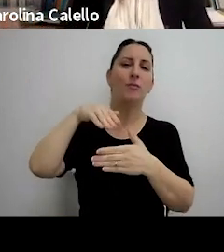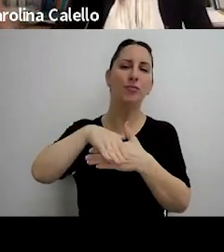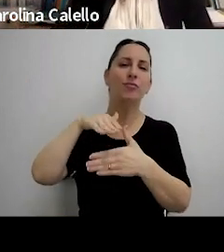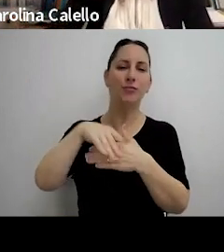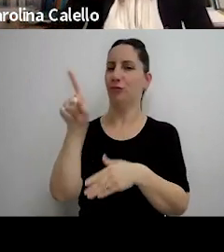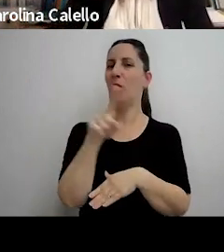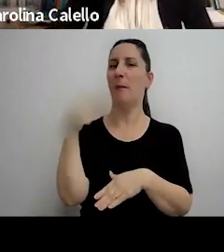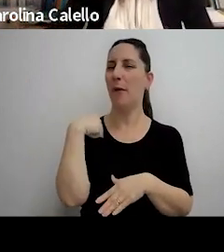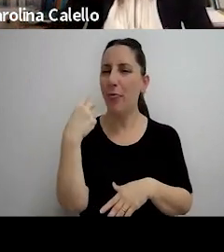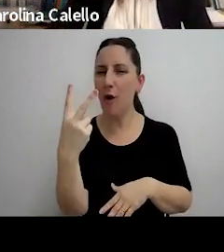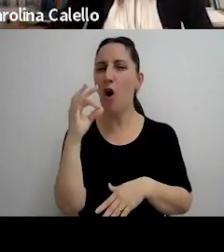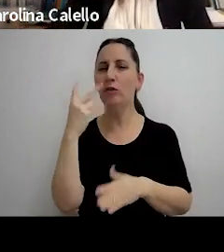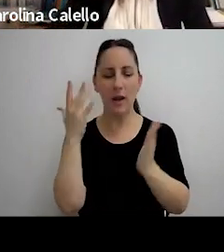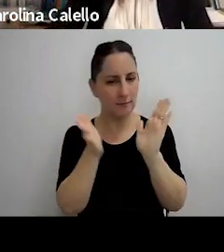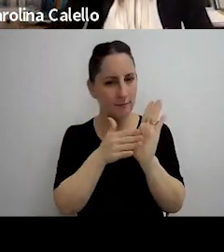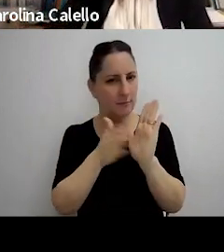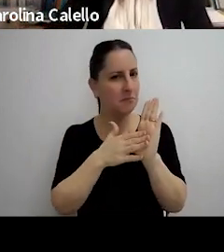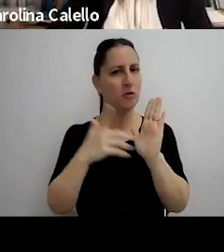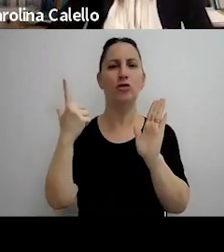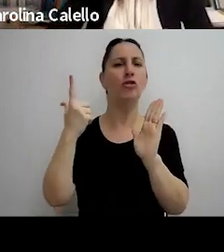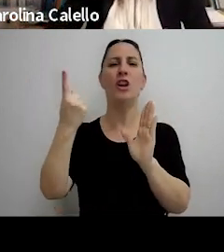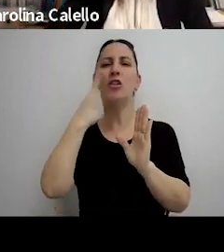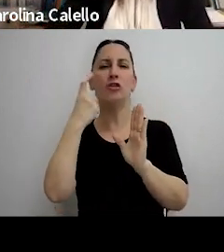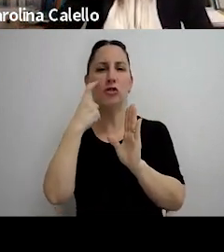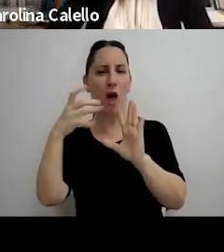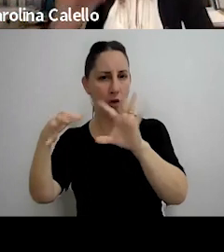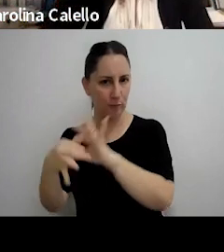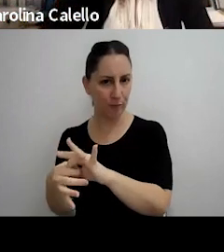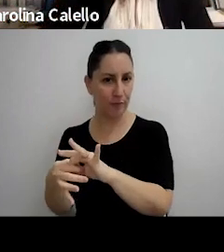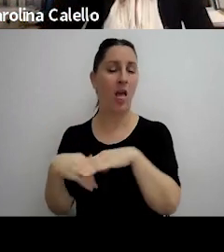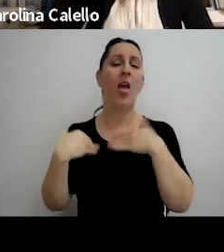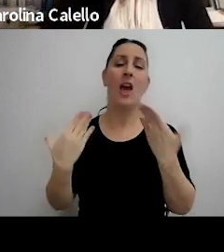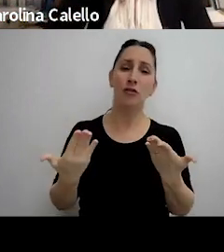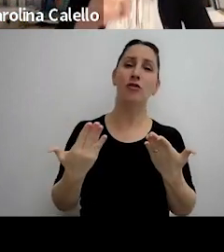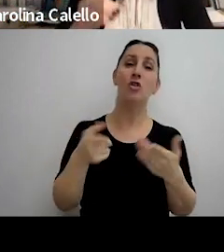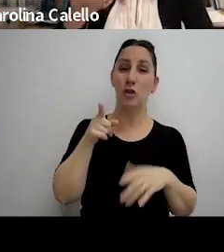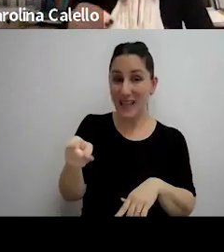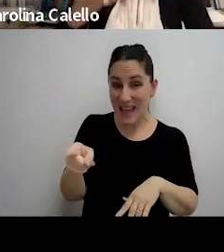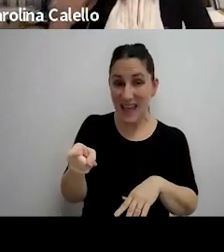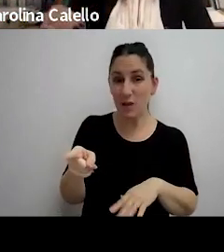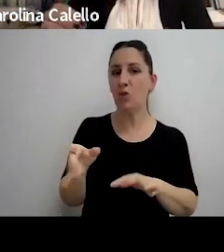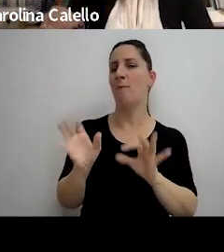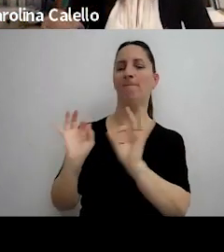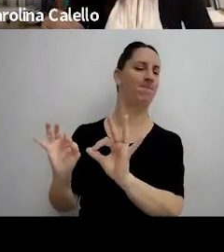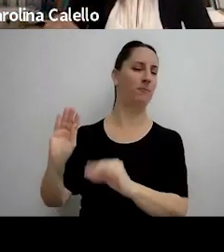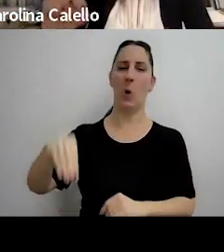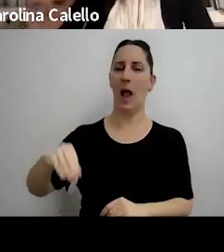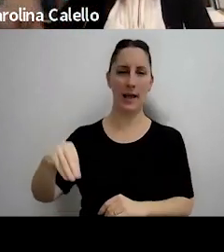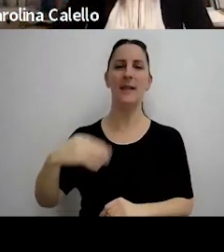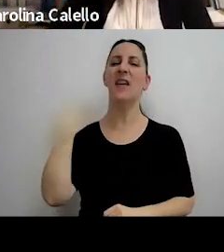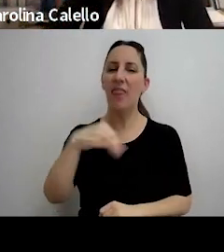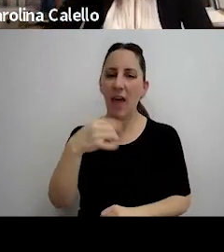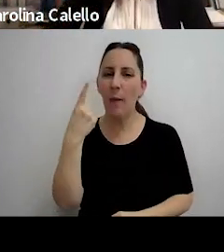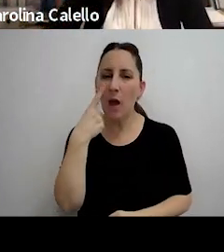comprobantes que estaban emitidos sin controlador bueno a juicio de la cámara esto no es suficiente tiene que constatar